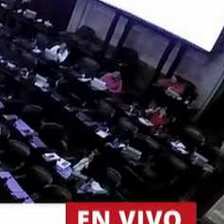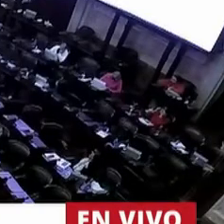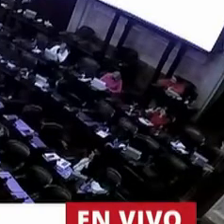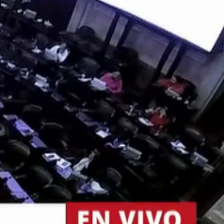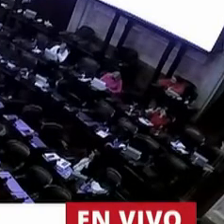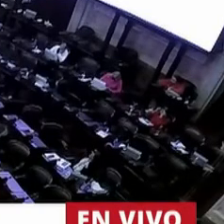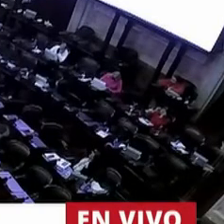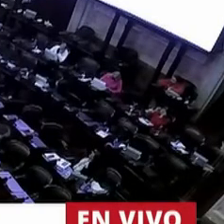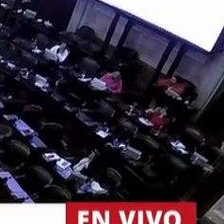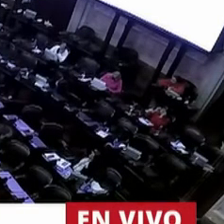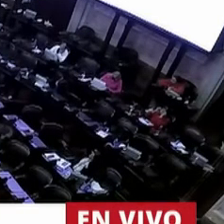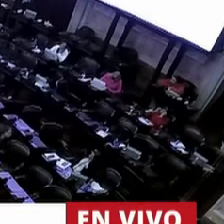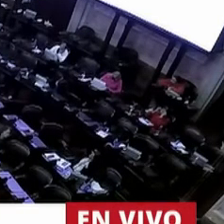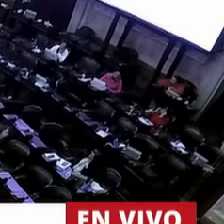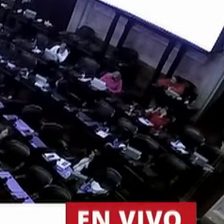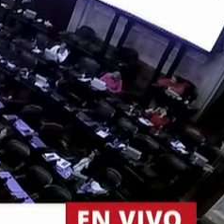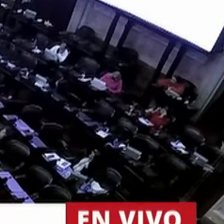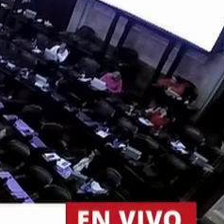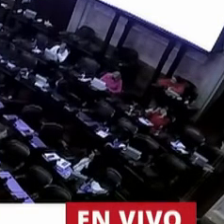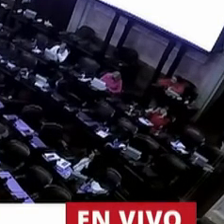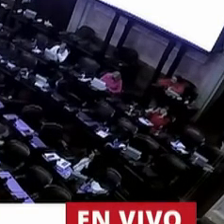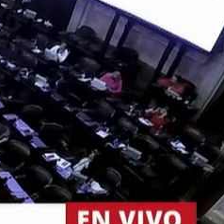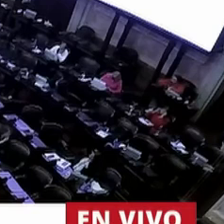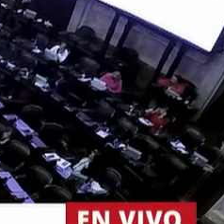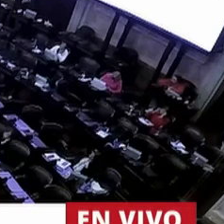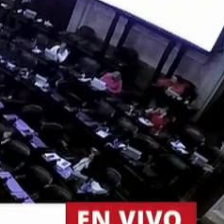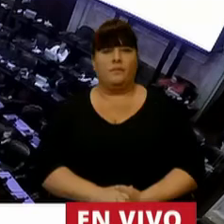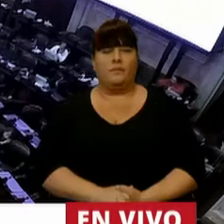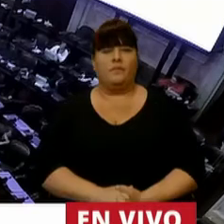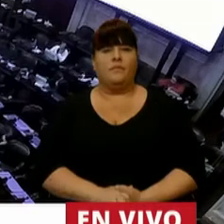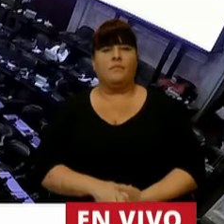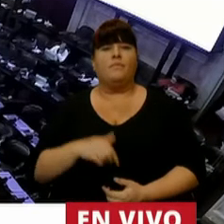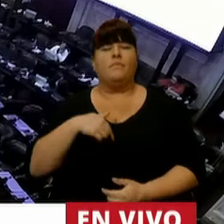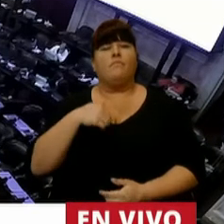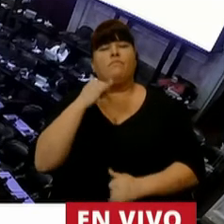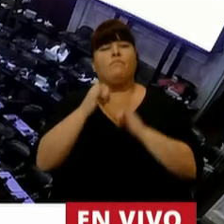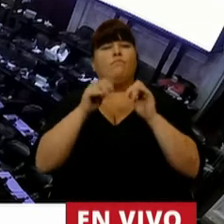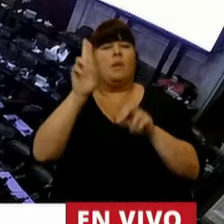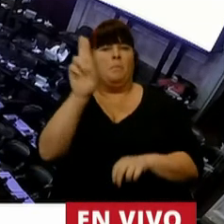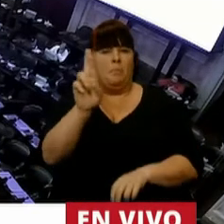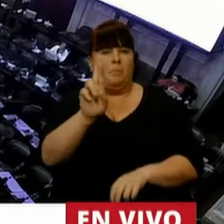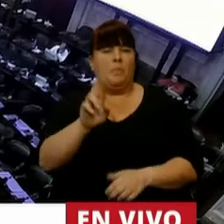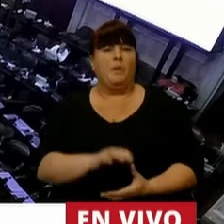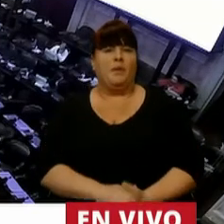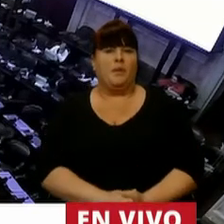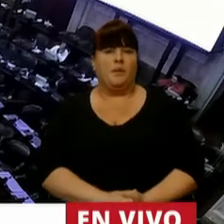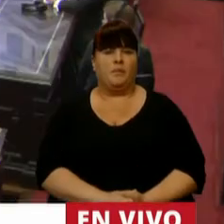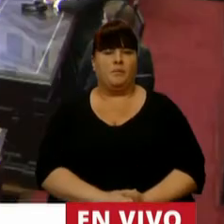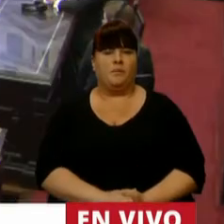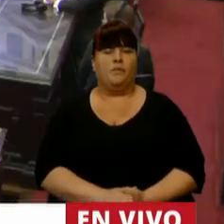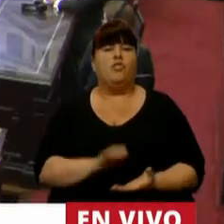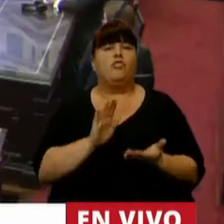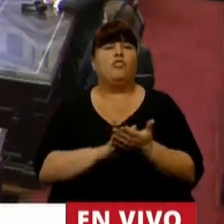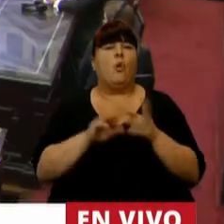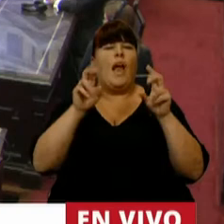Gracias, señor Presidente. Voy a plantear una cuestión de privilegio en